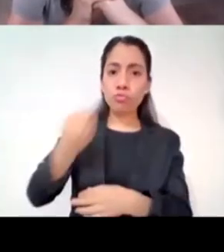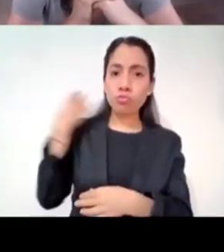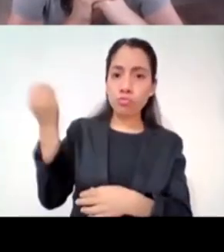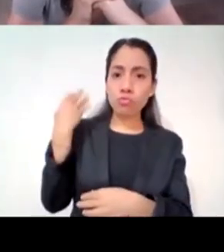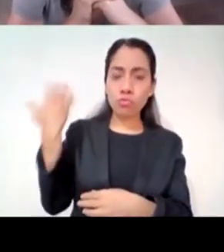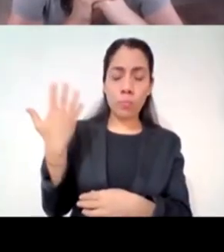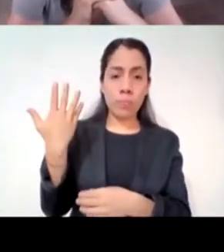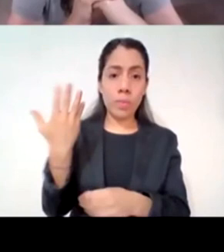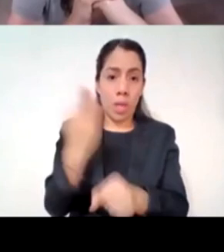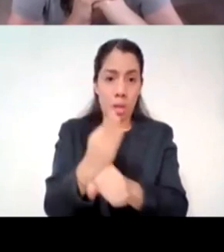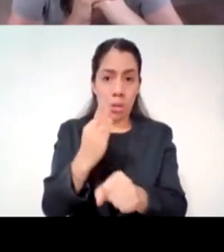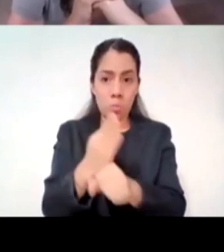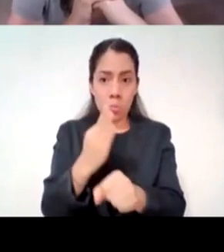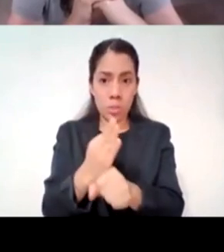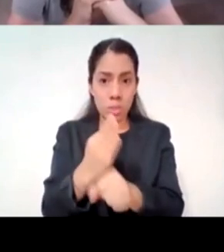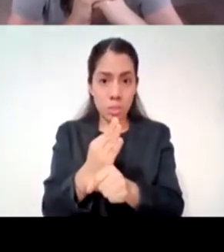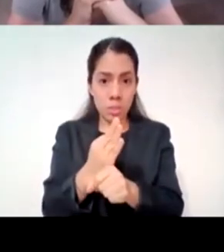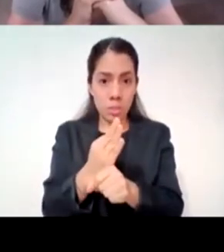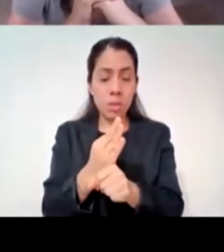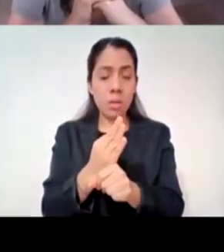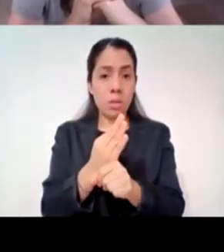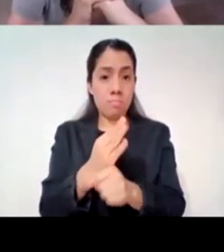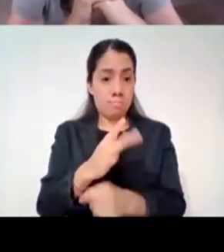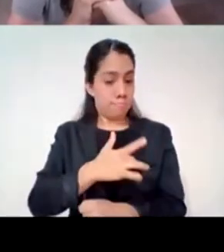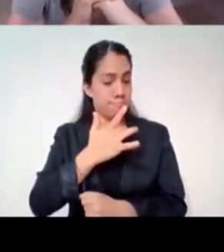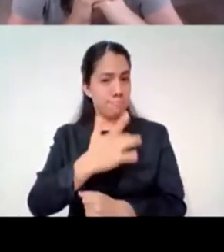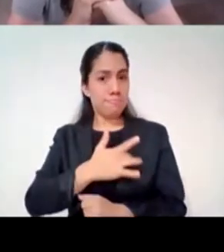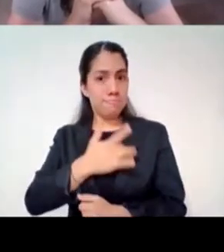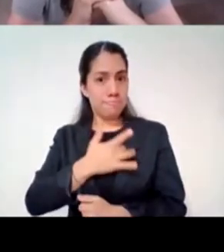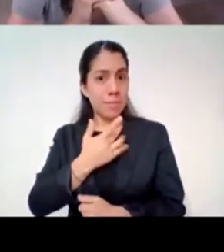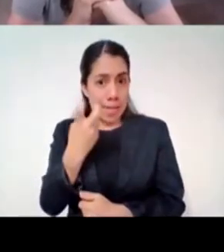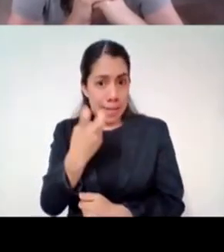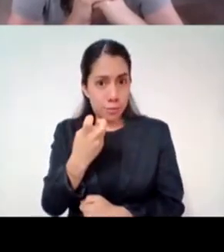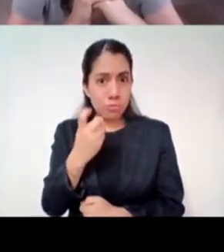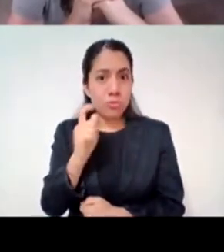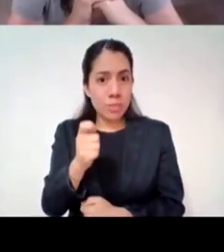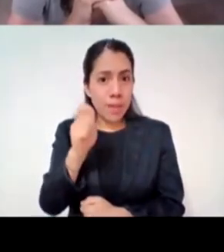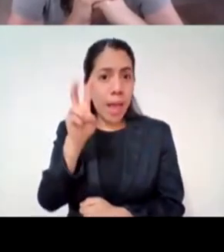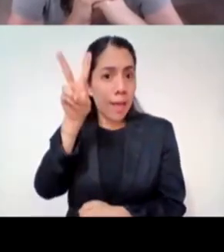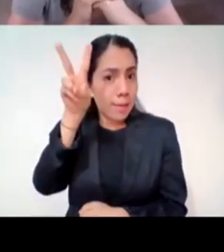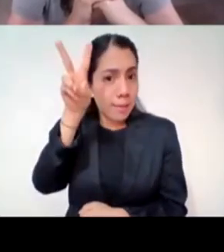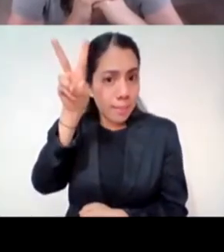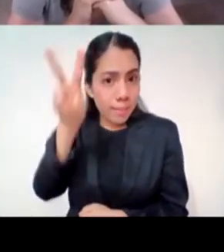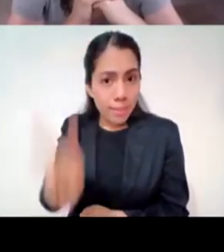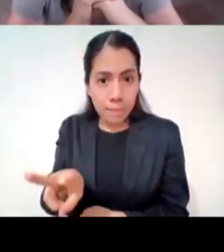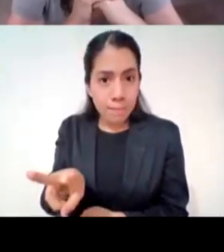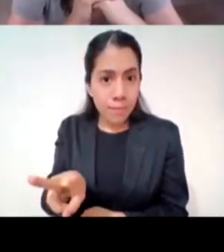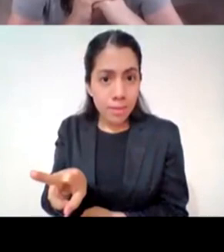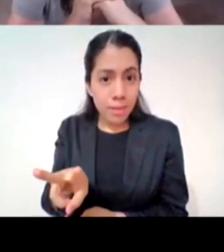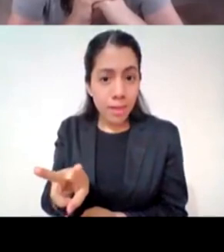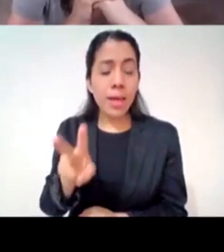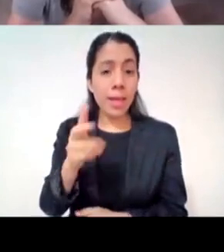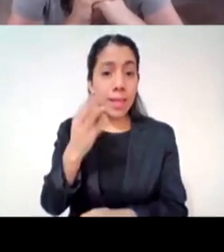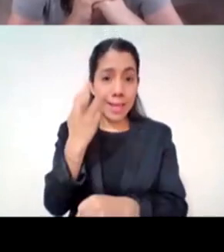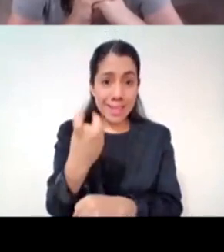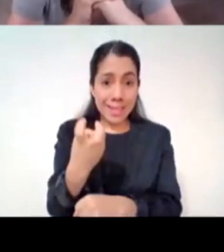maravillosa como la que se congrega alrededor de ustedes y esto es real y es ahorita, ¿no? Entonces, empezar a releer nos invitas